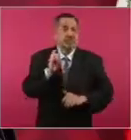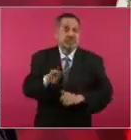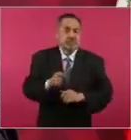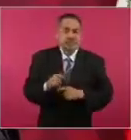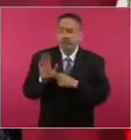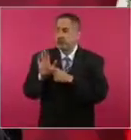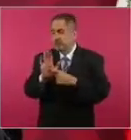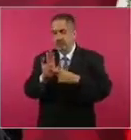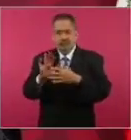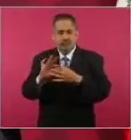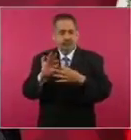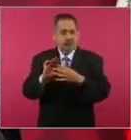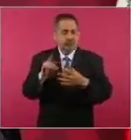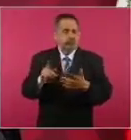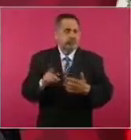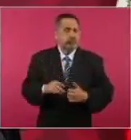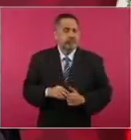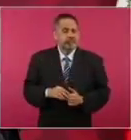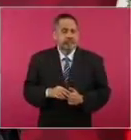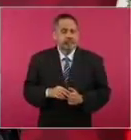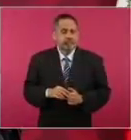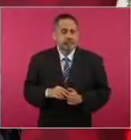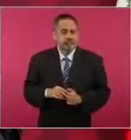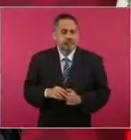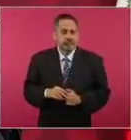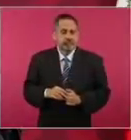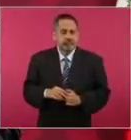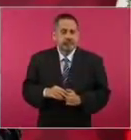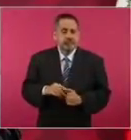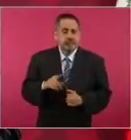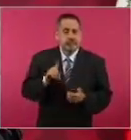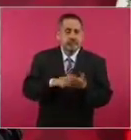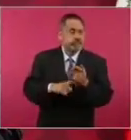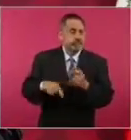Ya no se roban